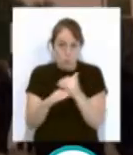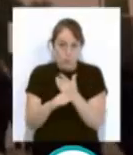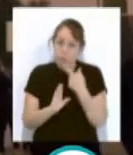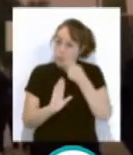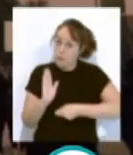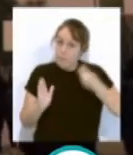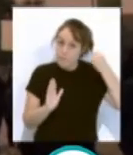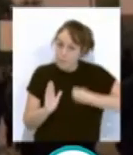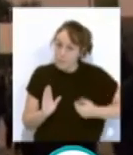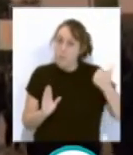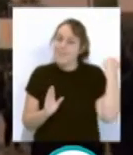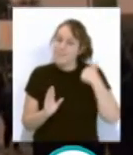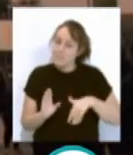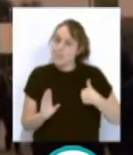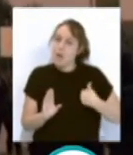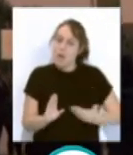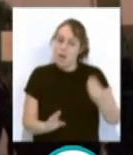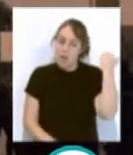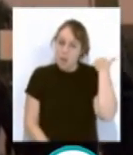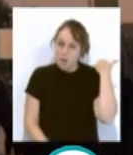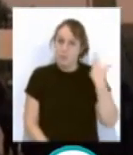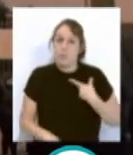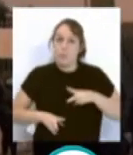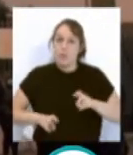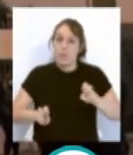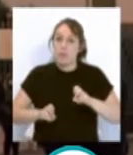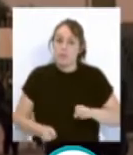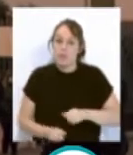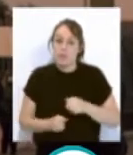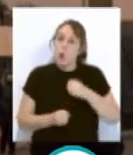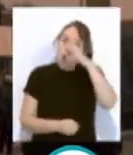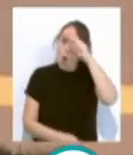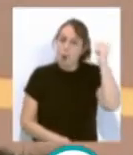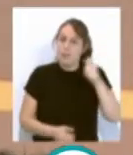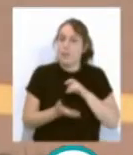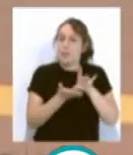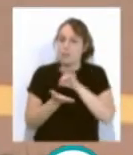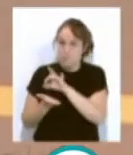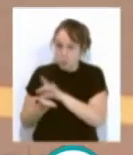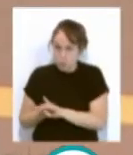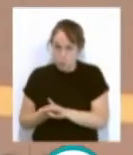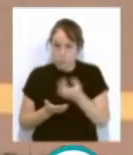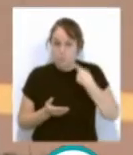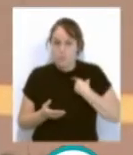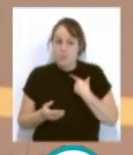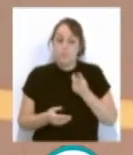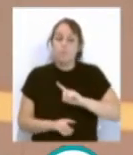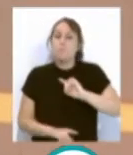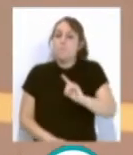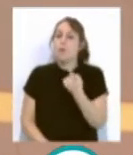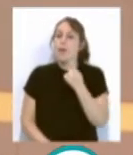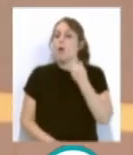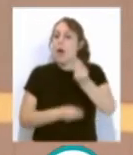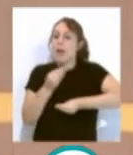condiciones que ya se estaban realizando. En principio, se aparcan los despidos, por tanto, y se barajarán siempre como primera opción